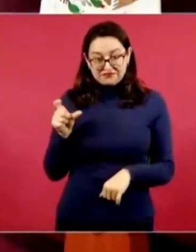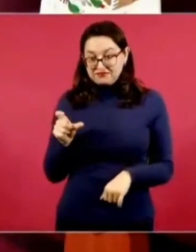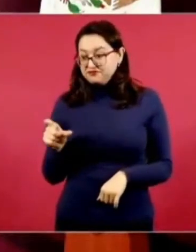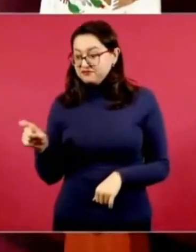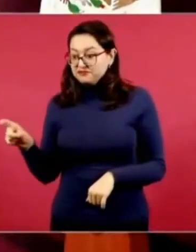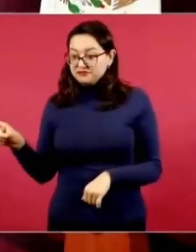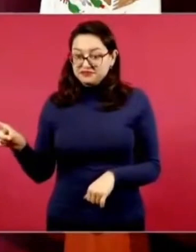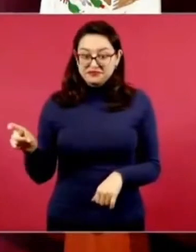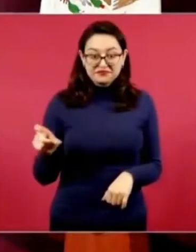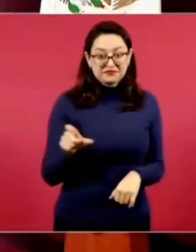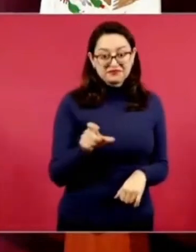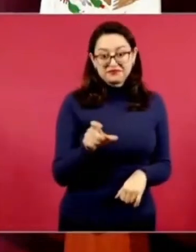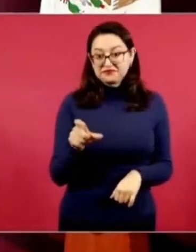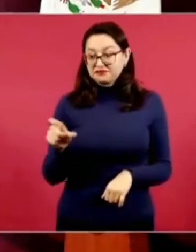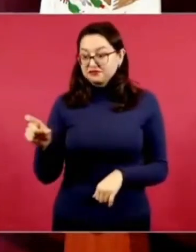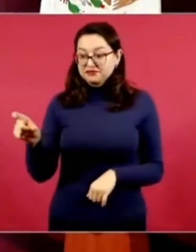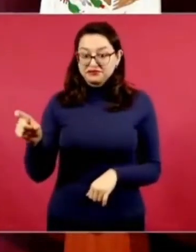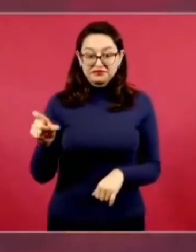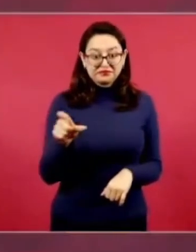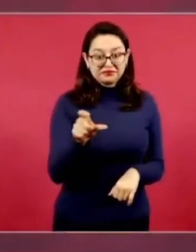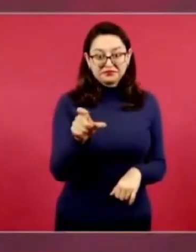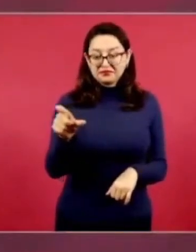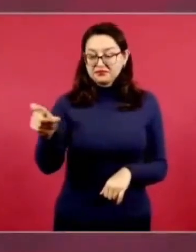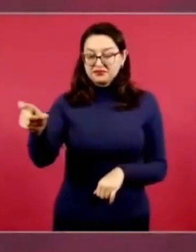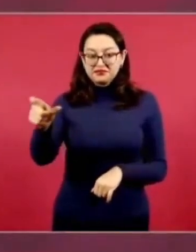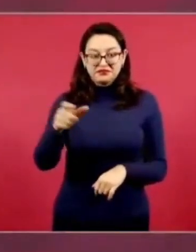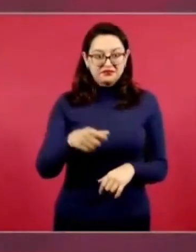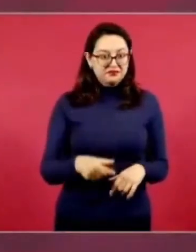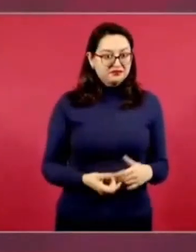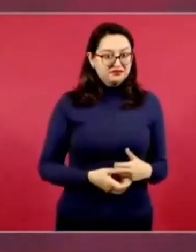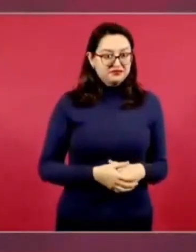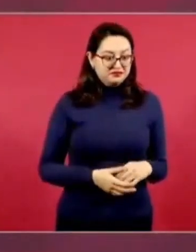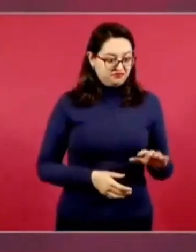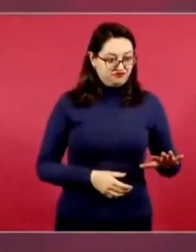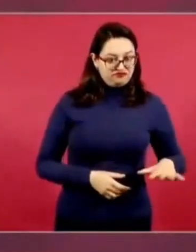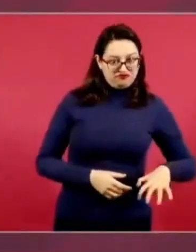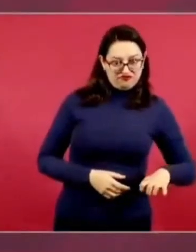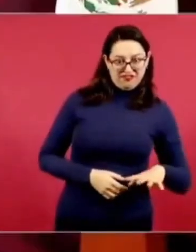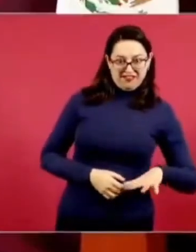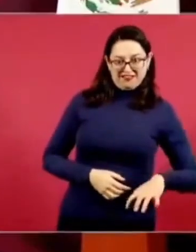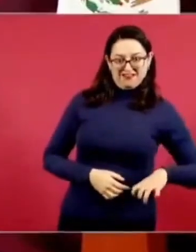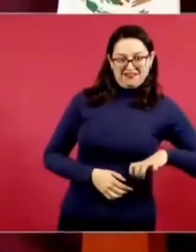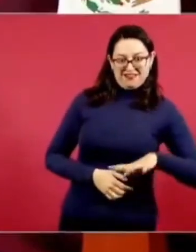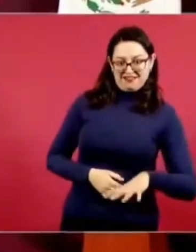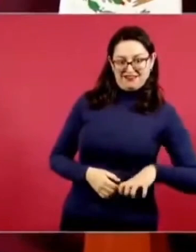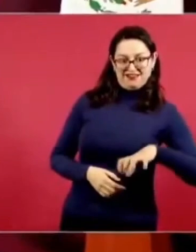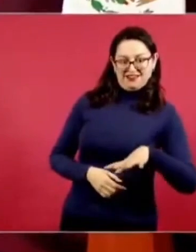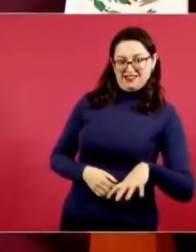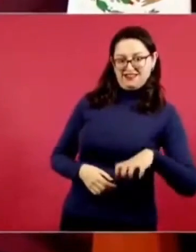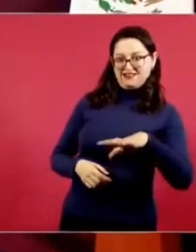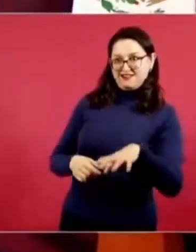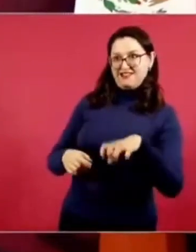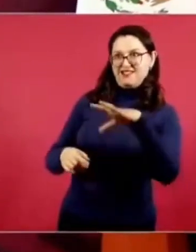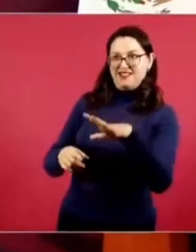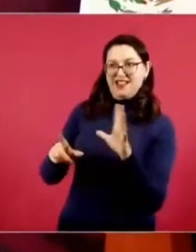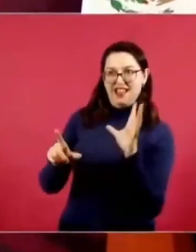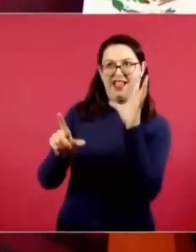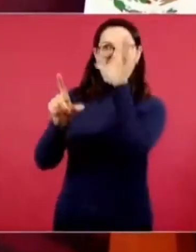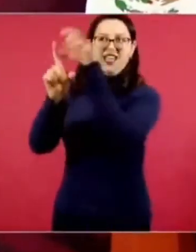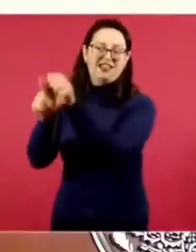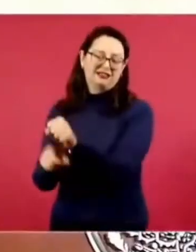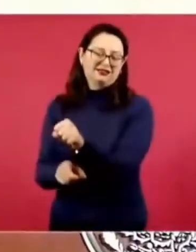que todo mundo se quedó sorprendidos porque vino el brazo a agarrar